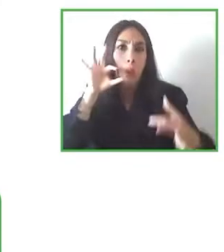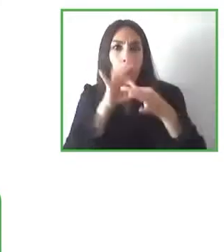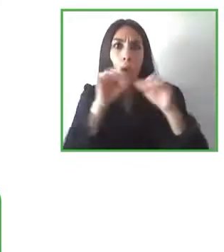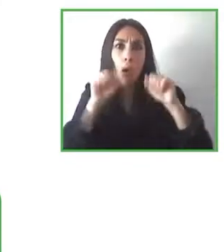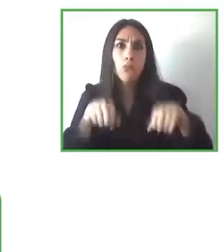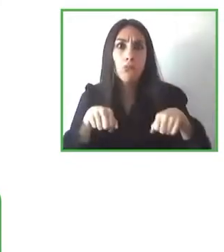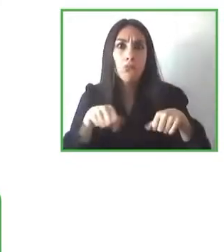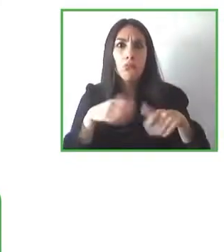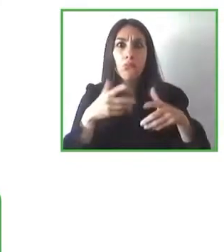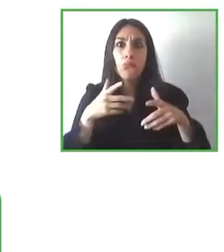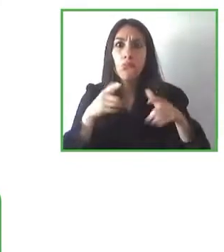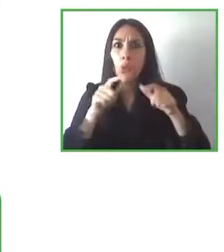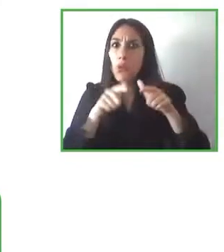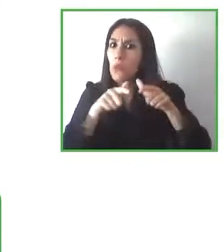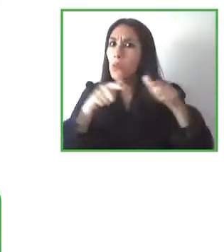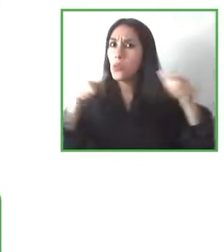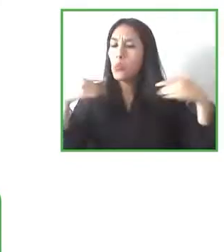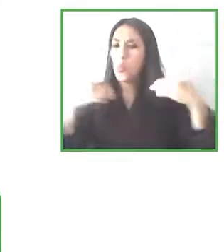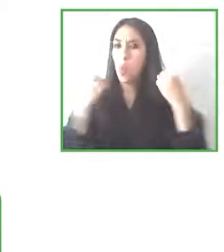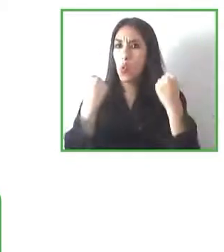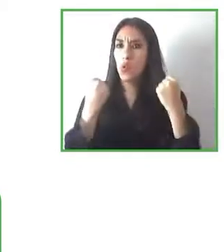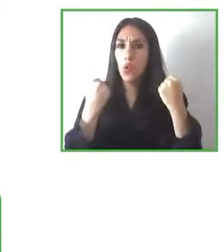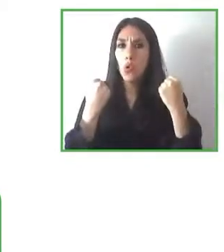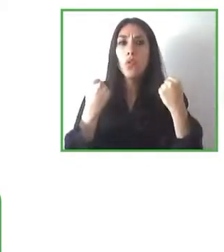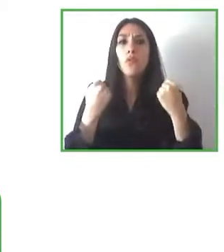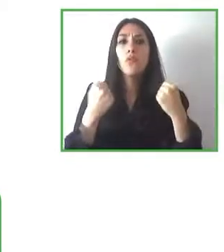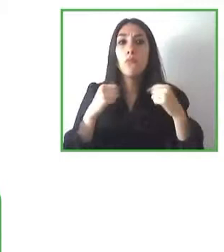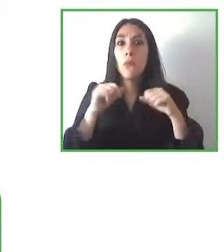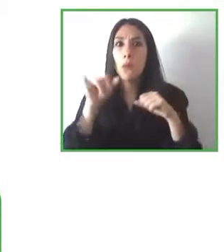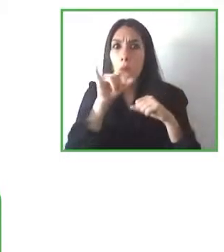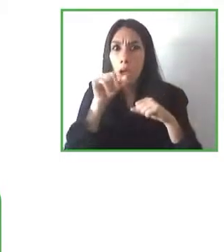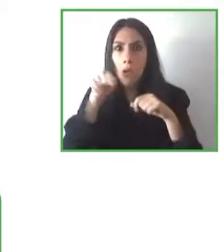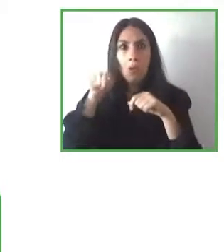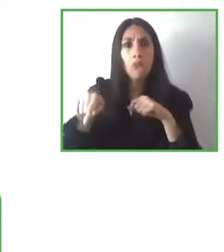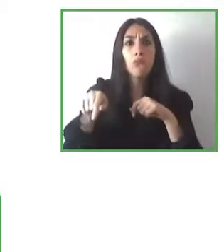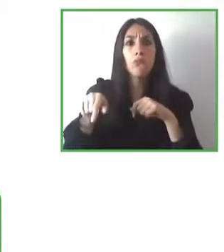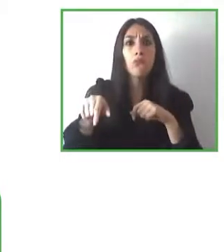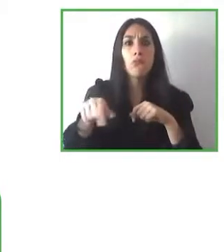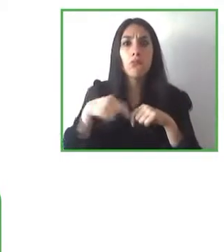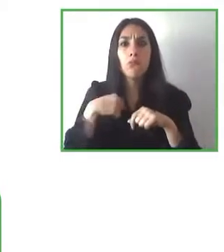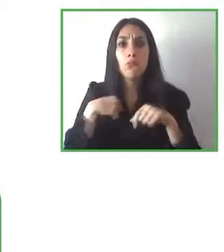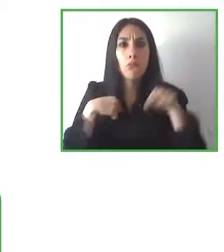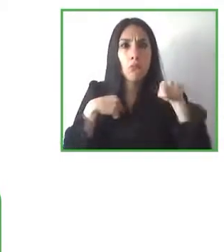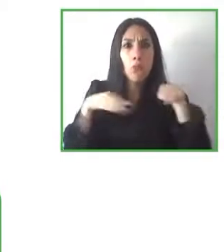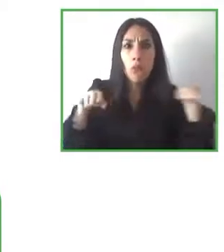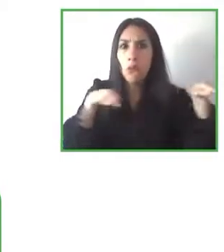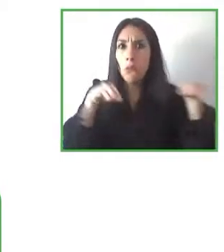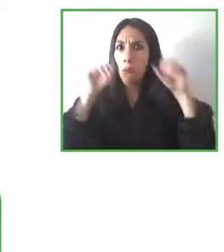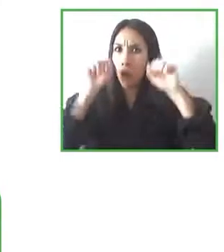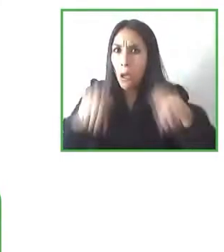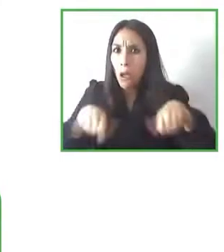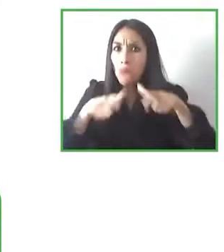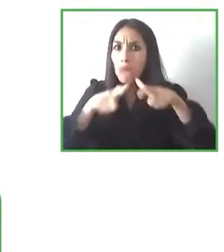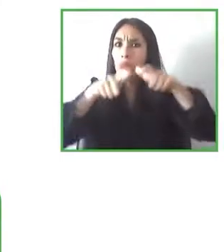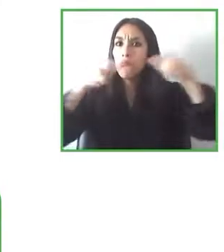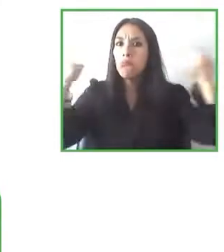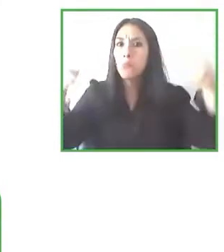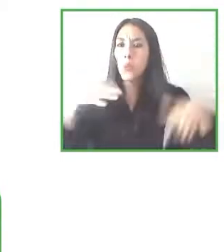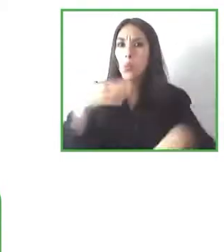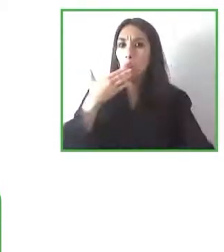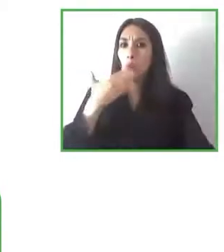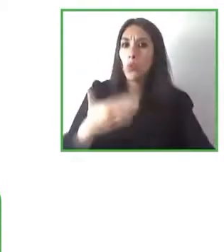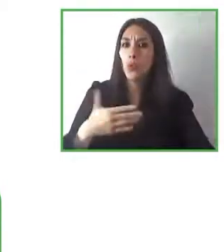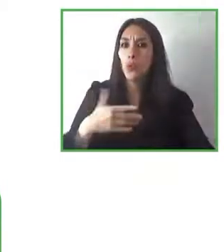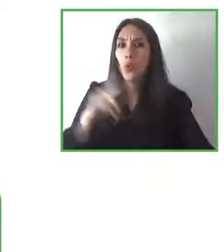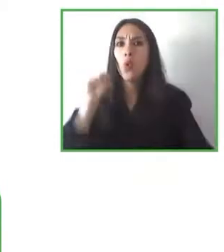en muchos casos a la hora de identificar dónde están los sitios información contextual etcétera para realmente mejorar